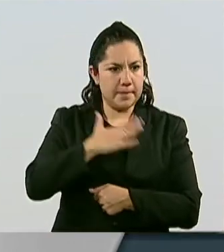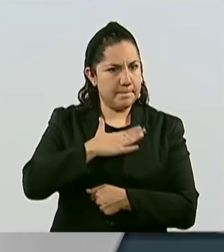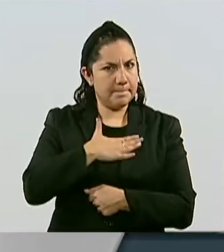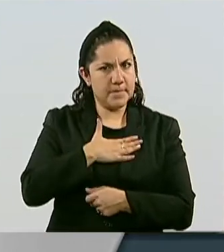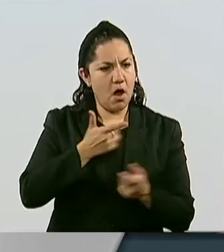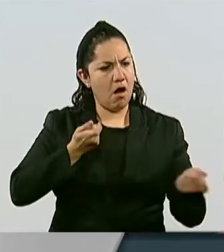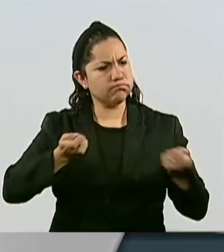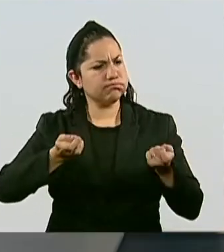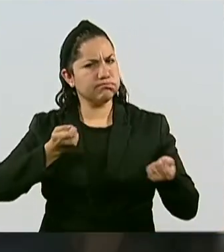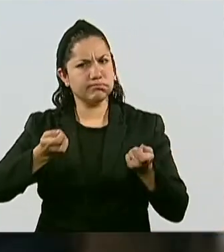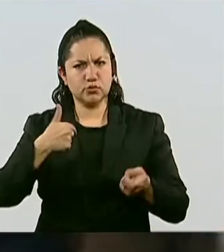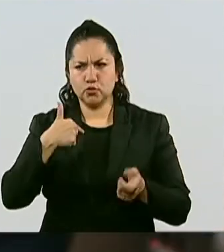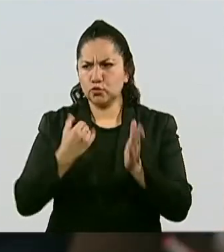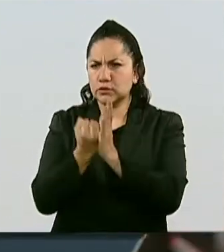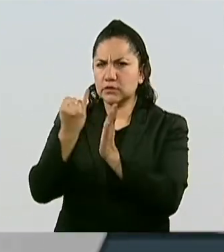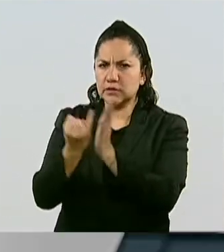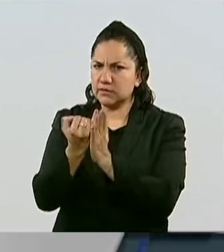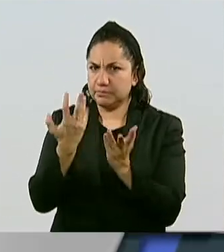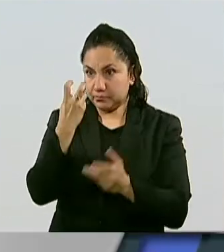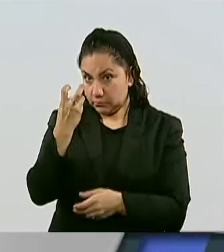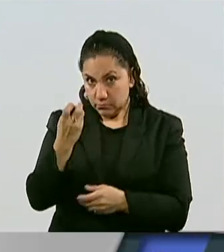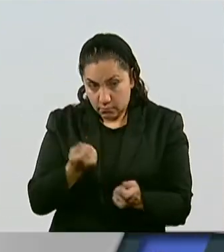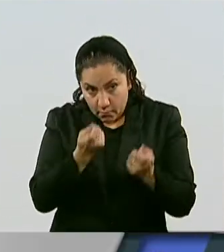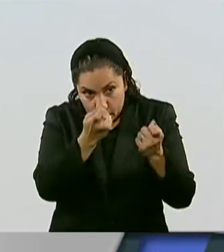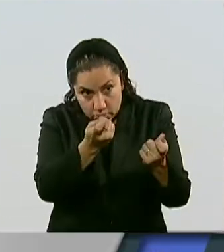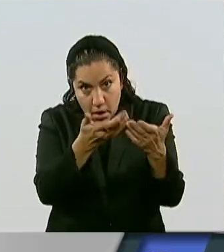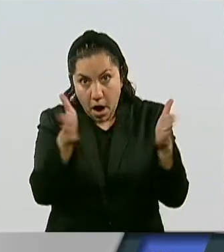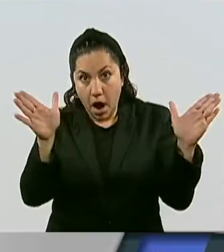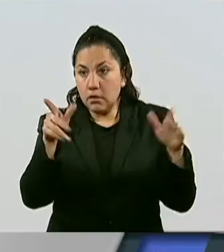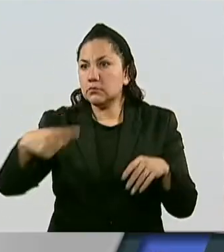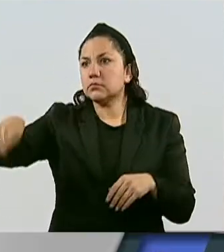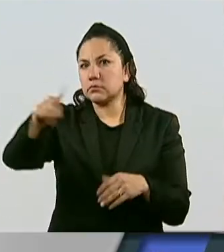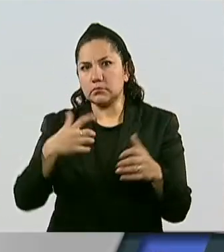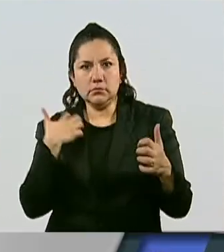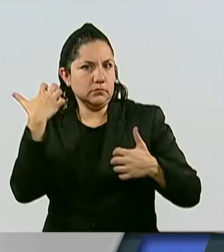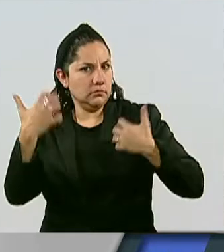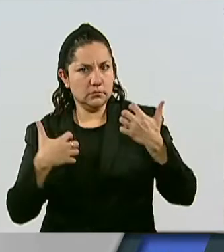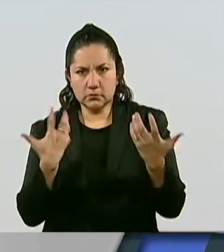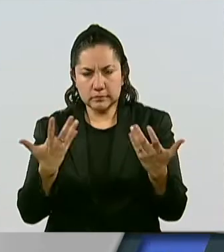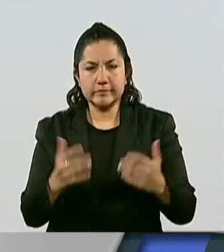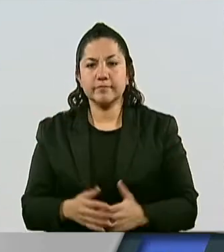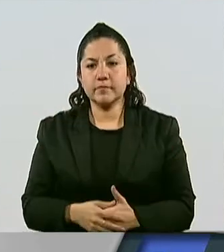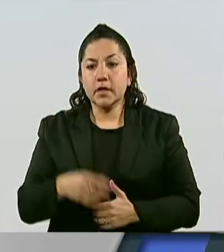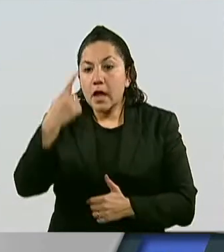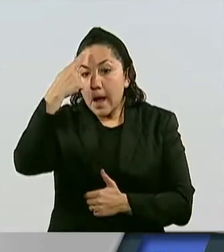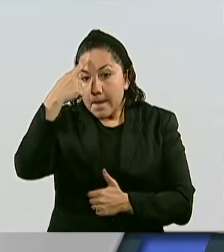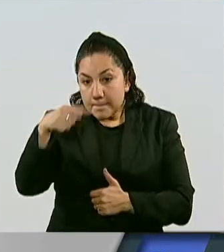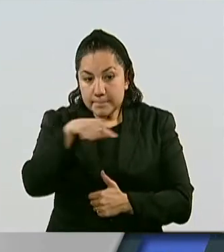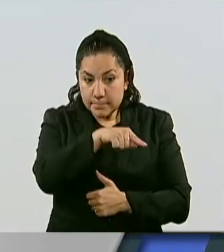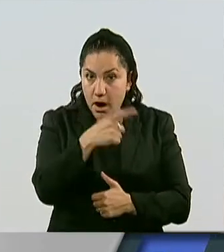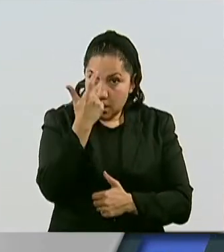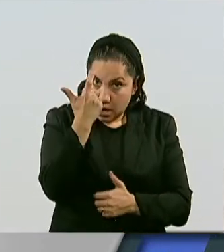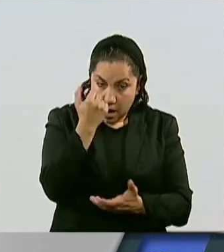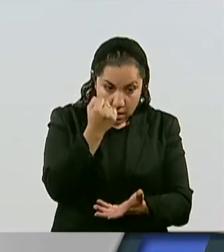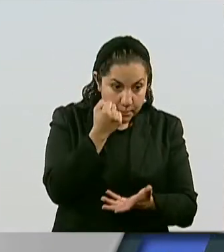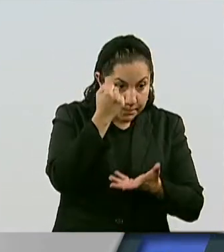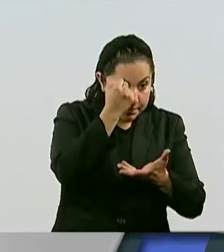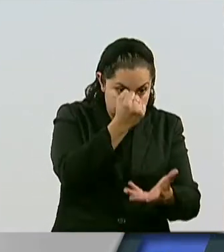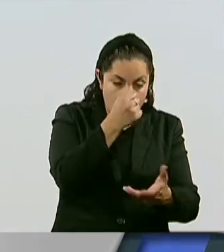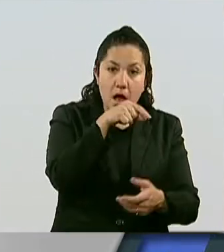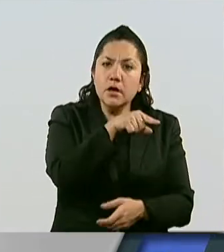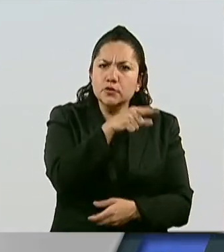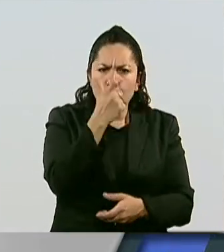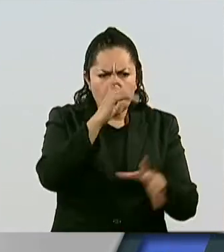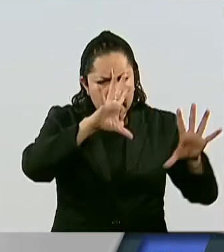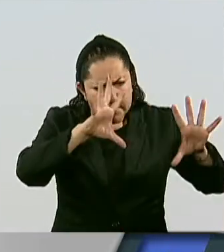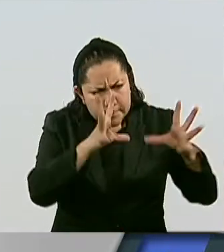2023 pretenden gastar el 94% de todo el dinero para inversión en infraestructura cultural,